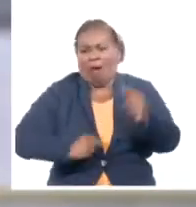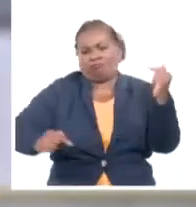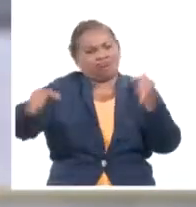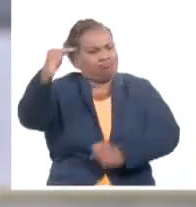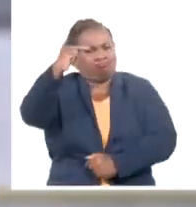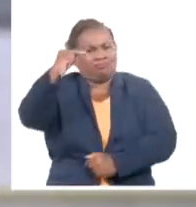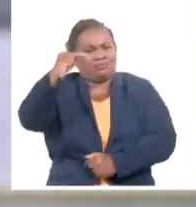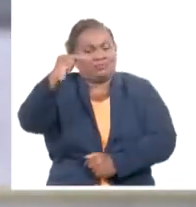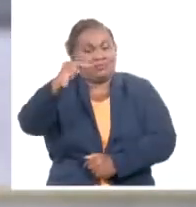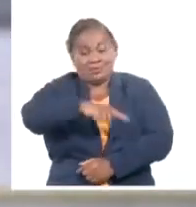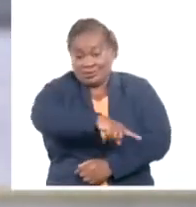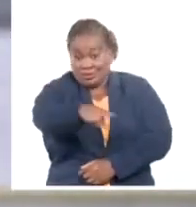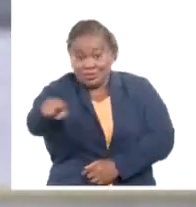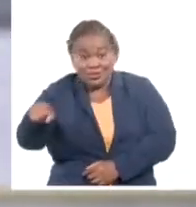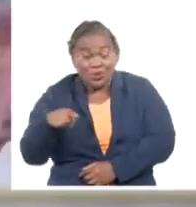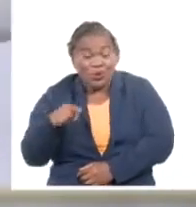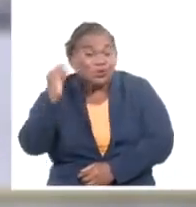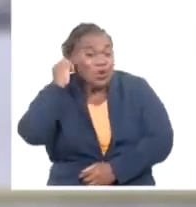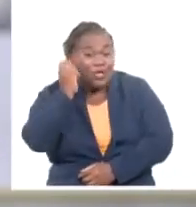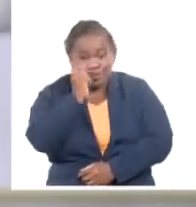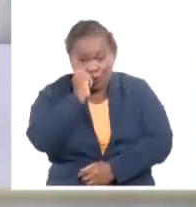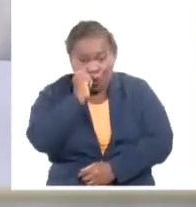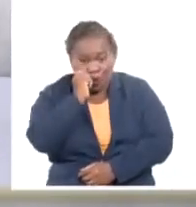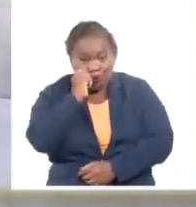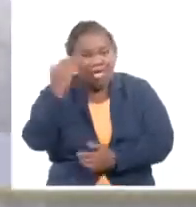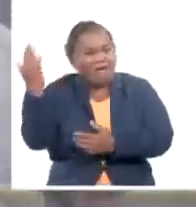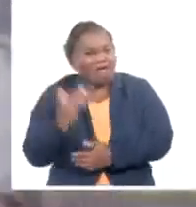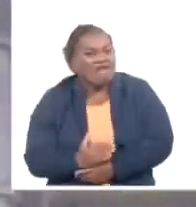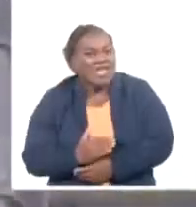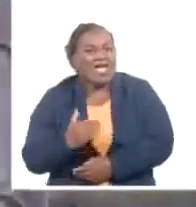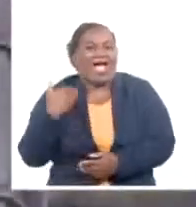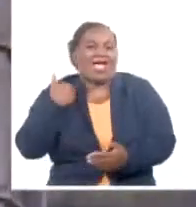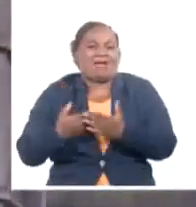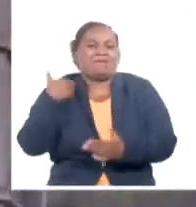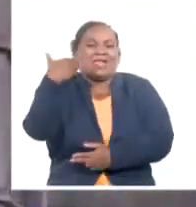Cuento con todas y con todos. Venga la esperanza.